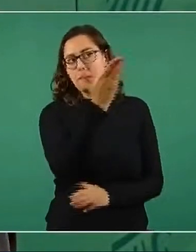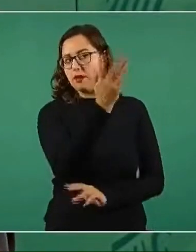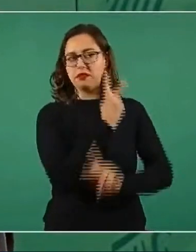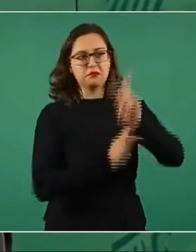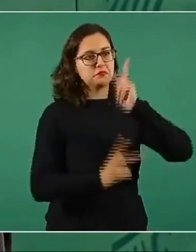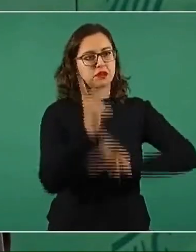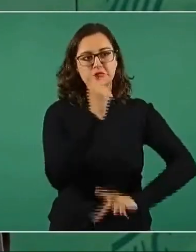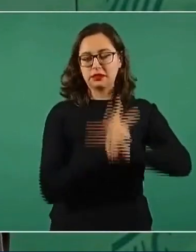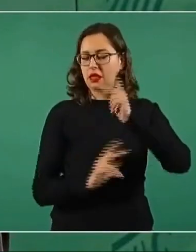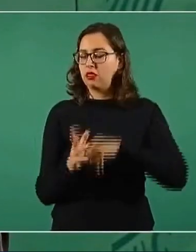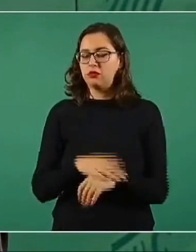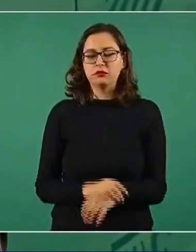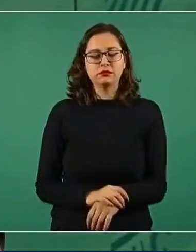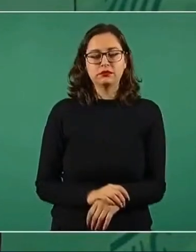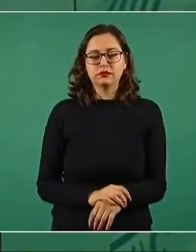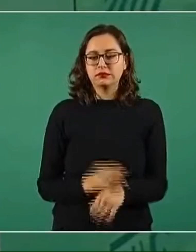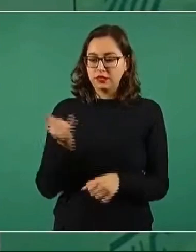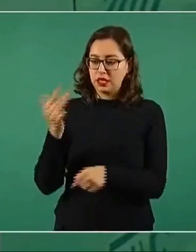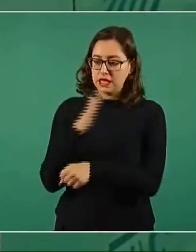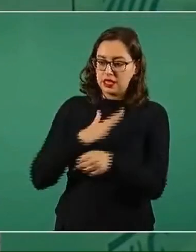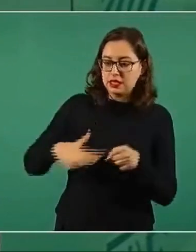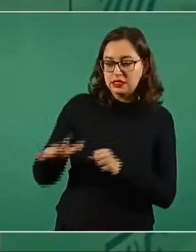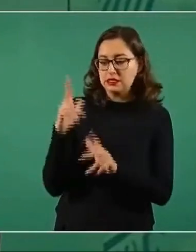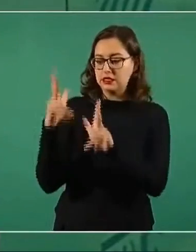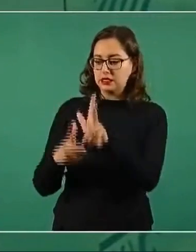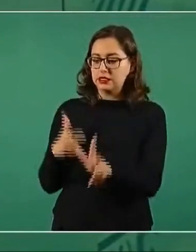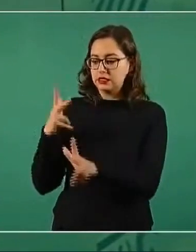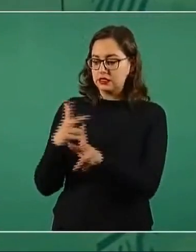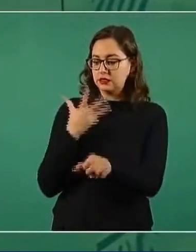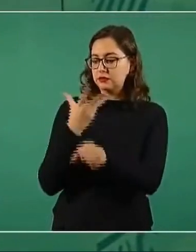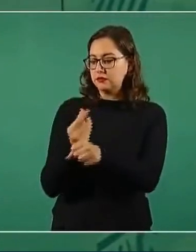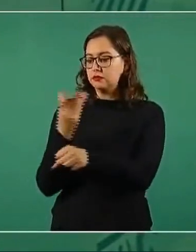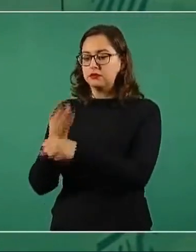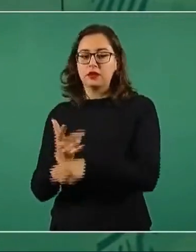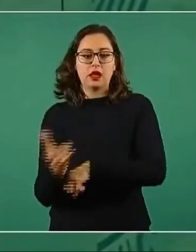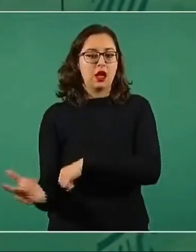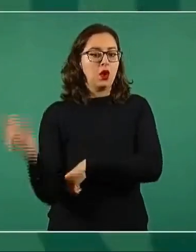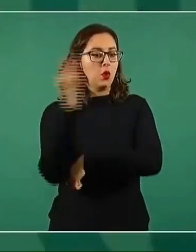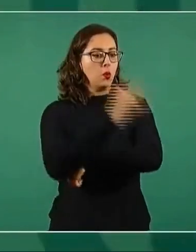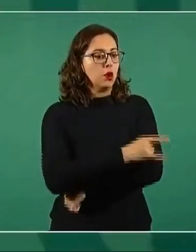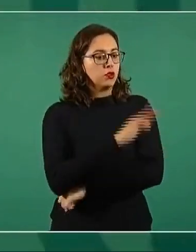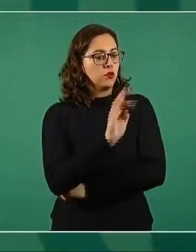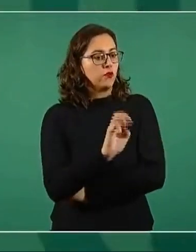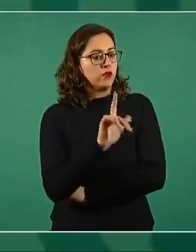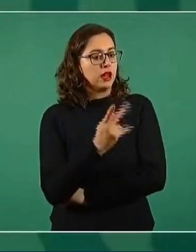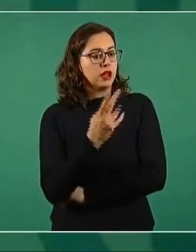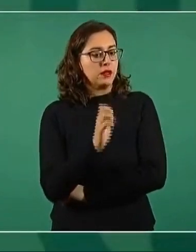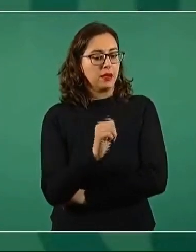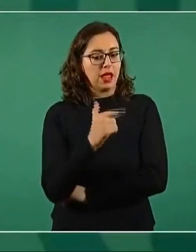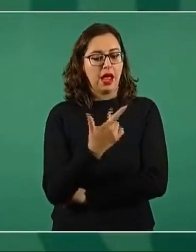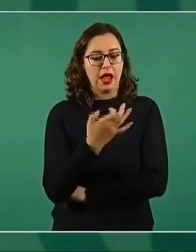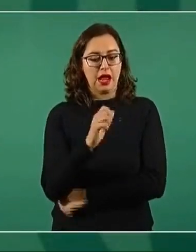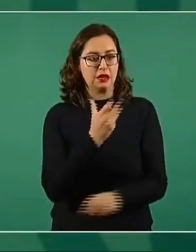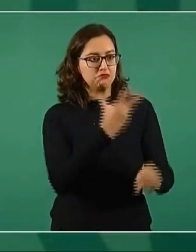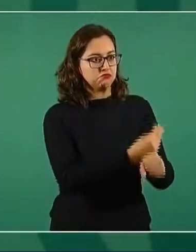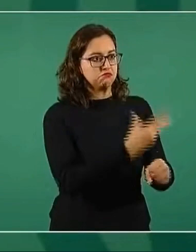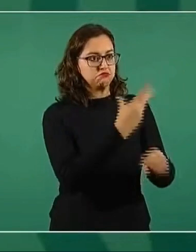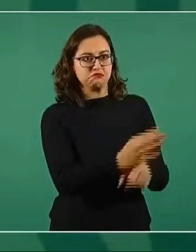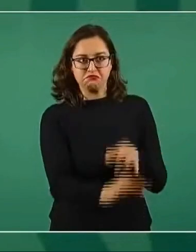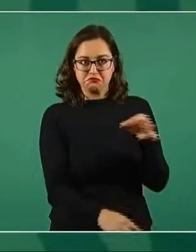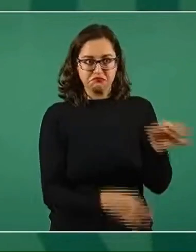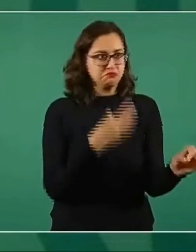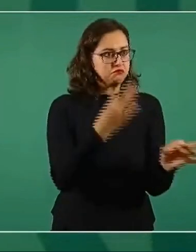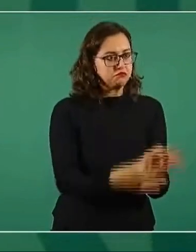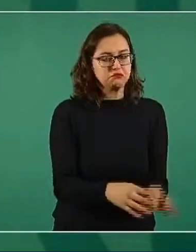Istmo, terminar el aeropuerto Felipe Ángeles, terminar la refinería